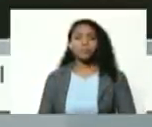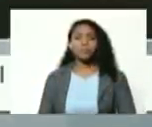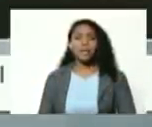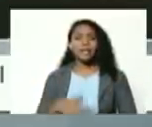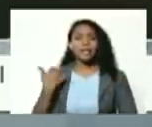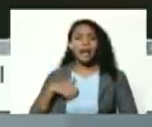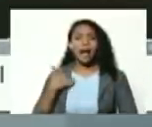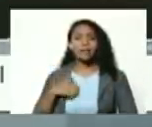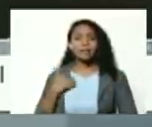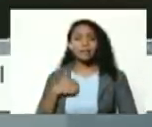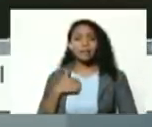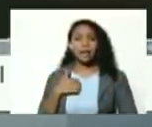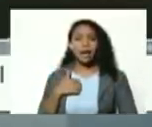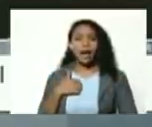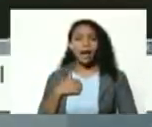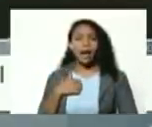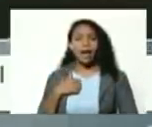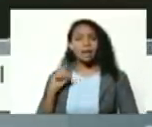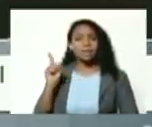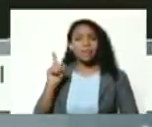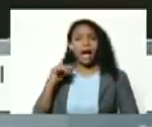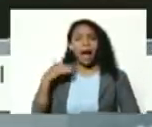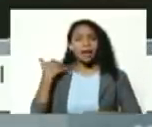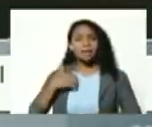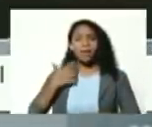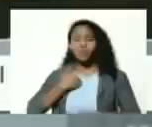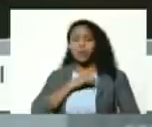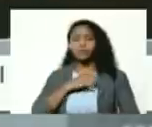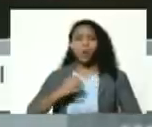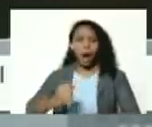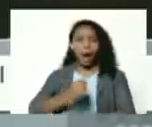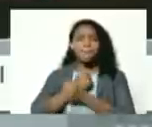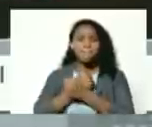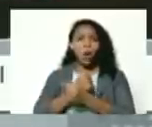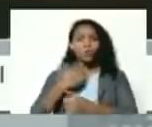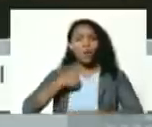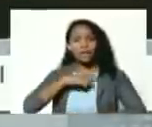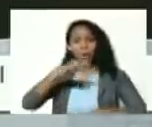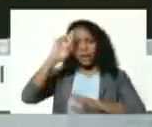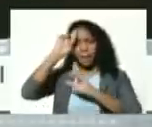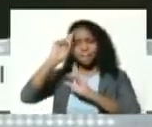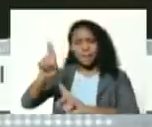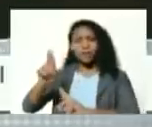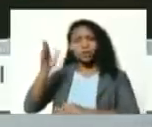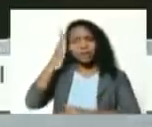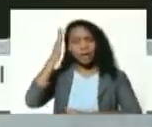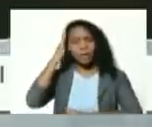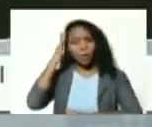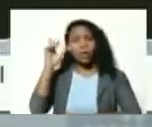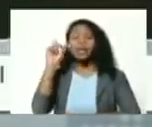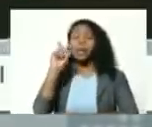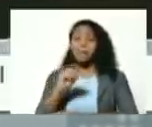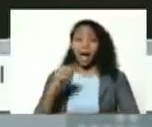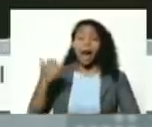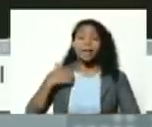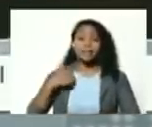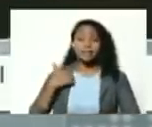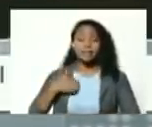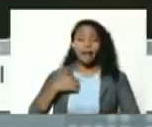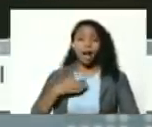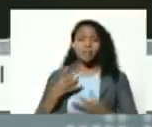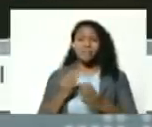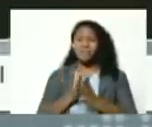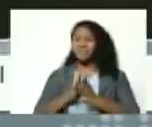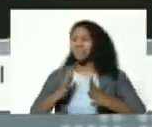Argentina y para Argentina nuestro amor nuestro respeto sabemos que también en Argentina hay un gran amor